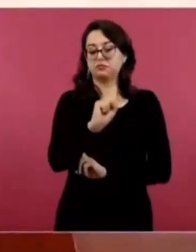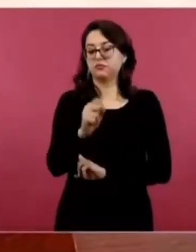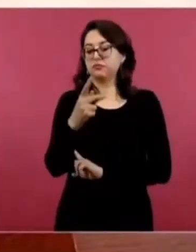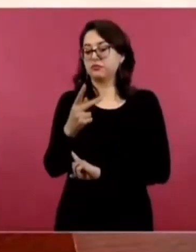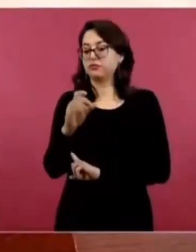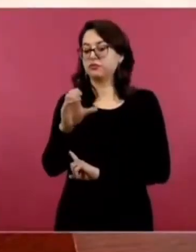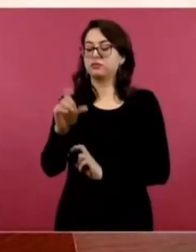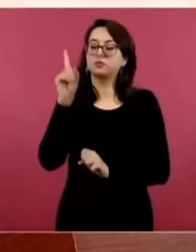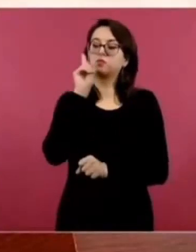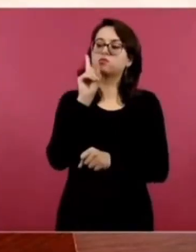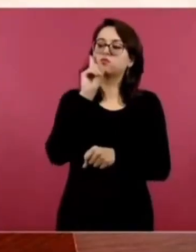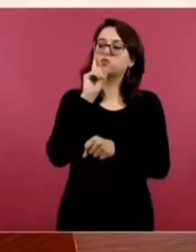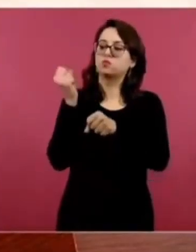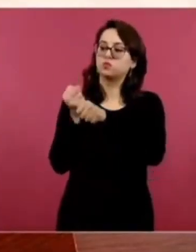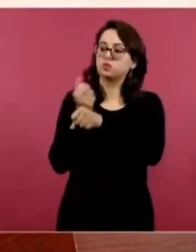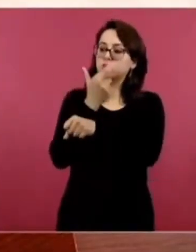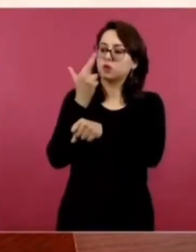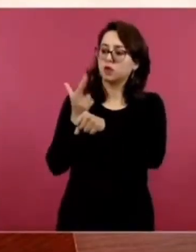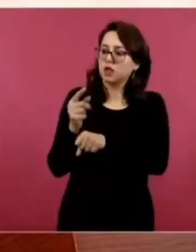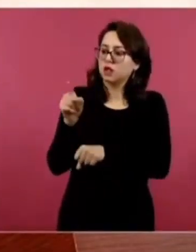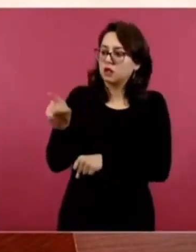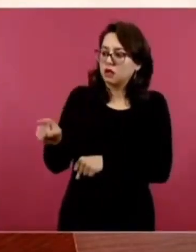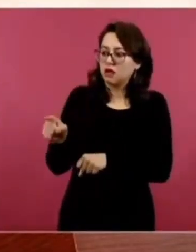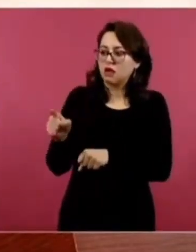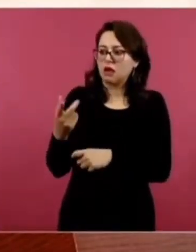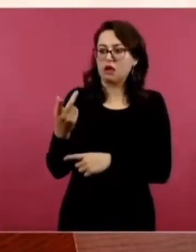es como García Luna.